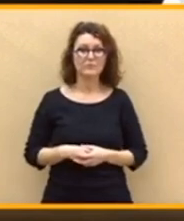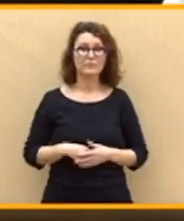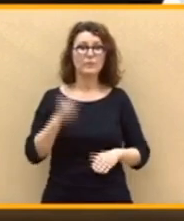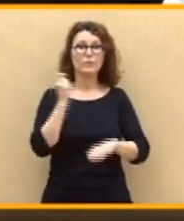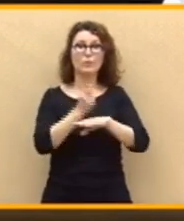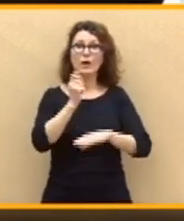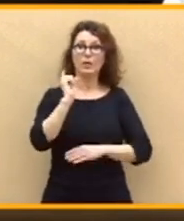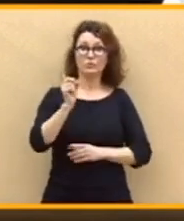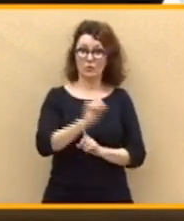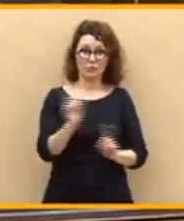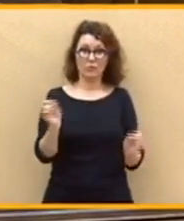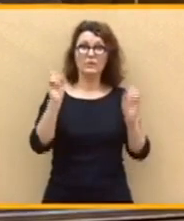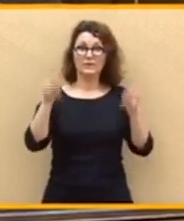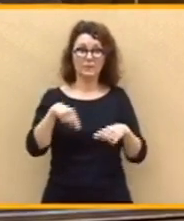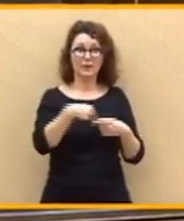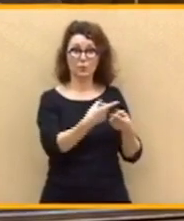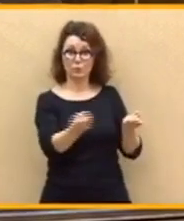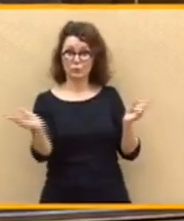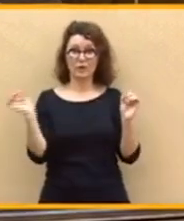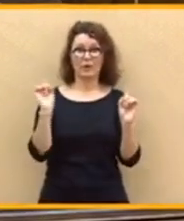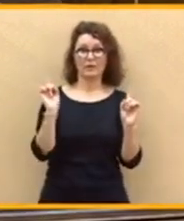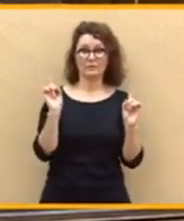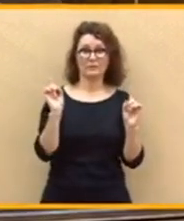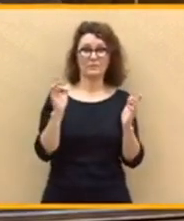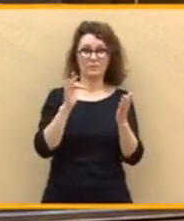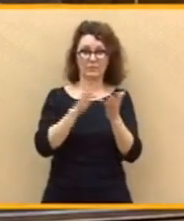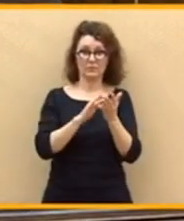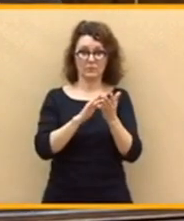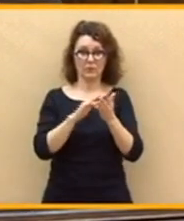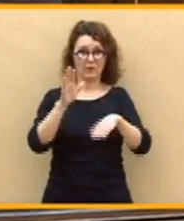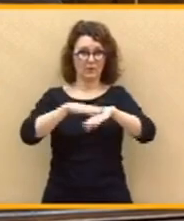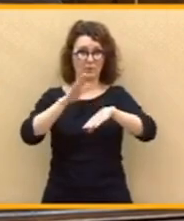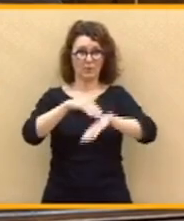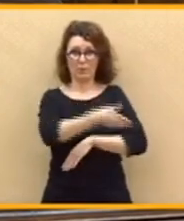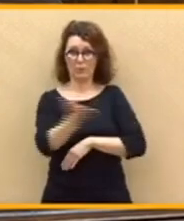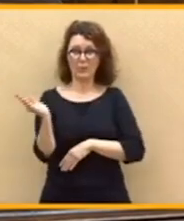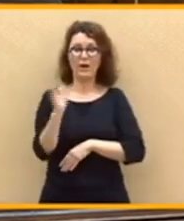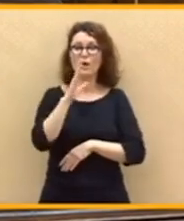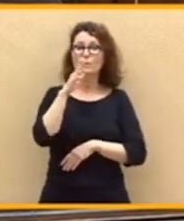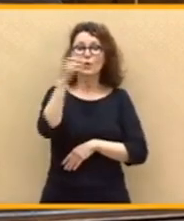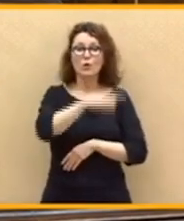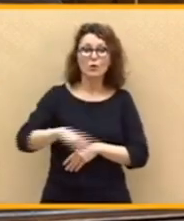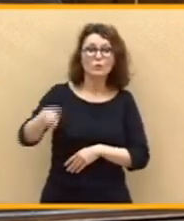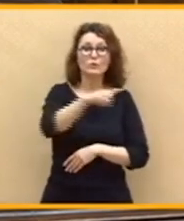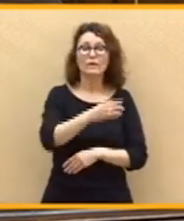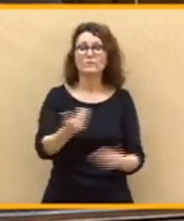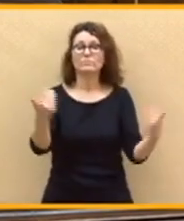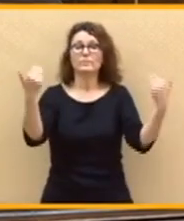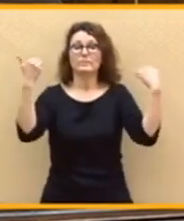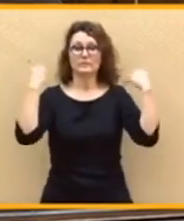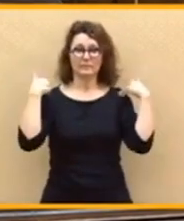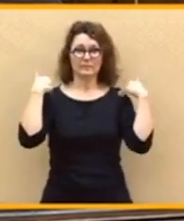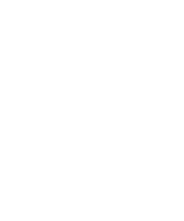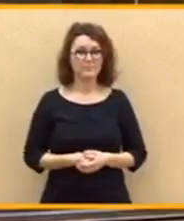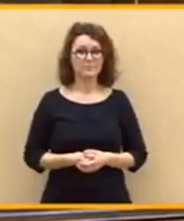También ustedes son verdugos, porque está en sus manos hacer y cambiar las